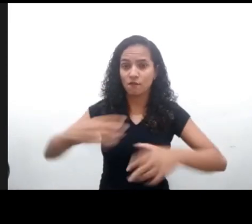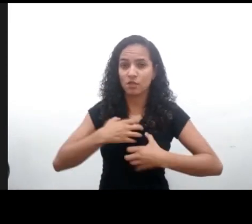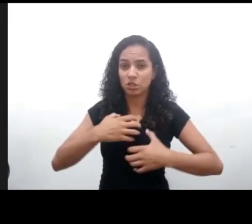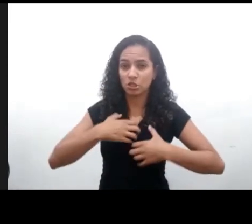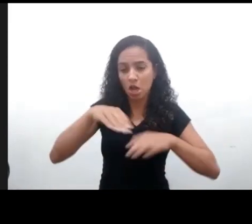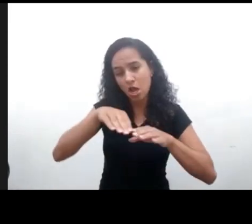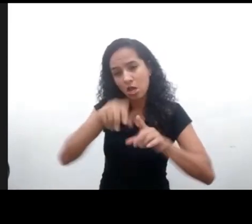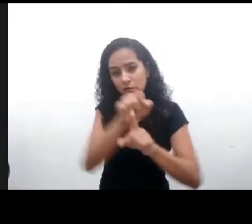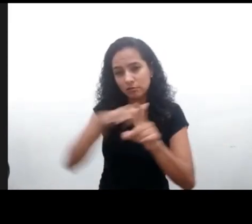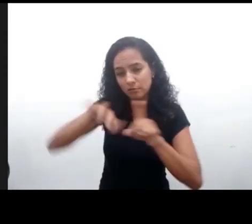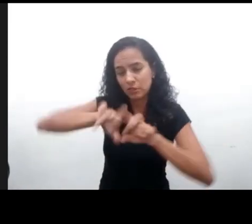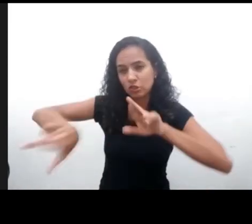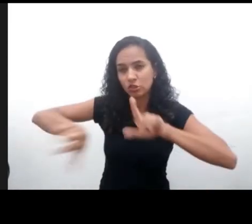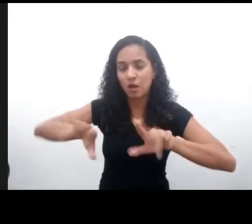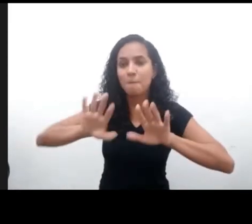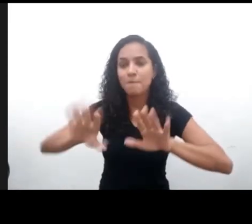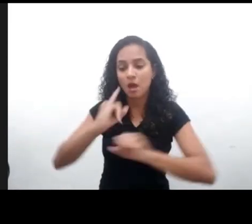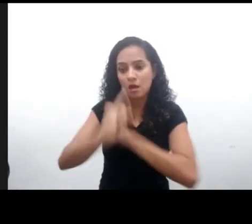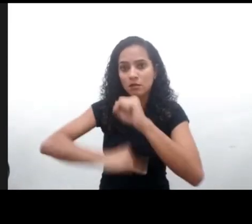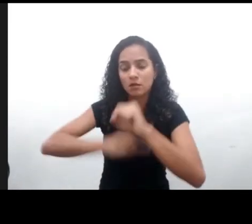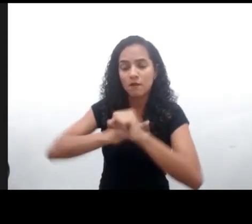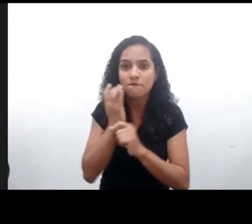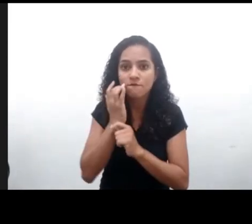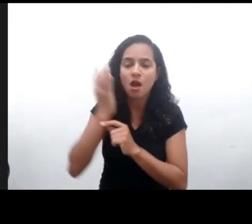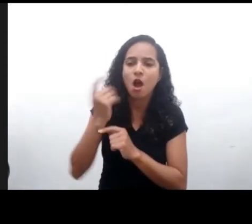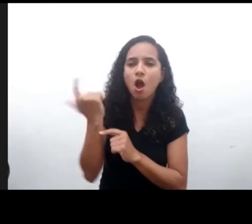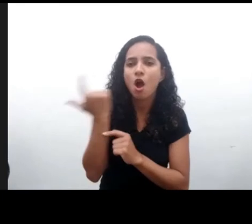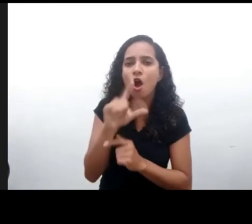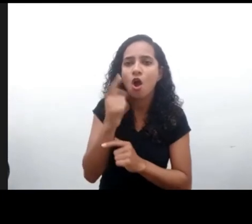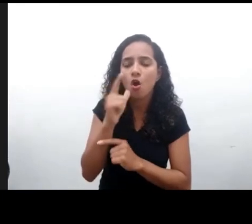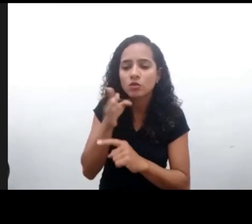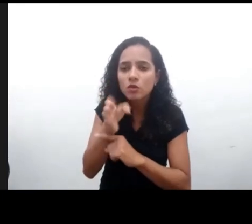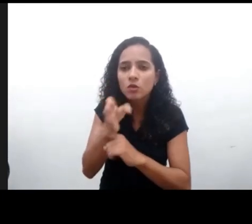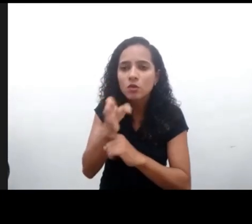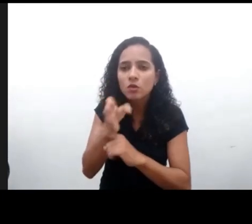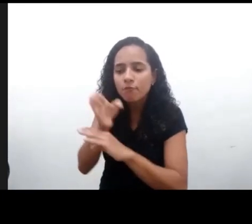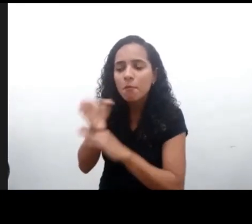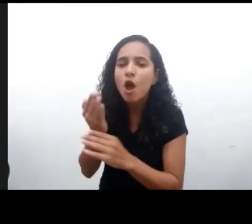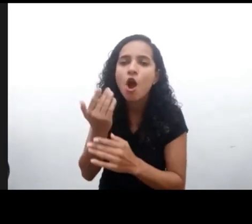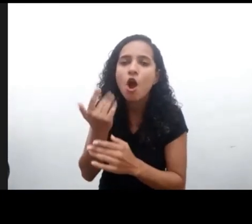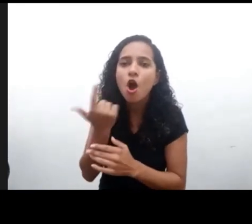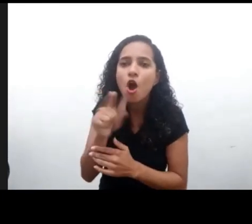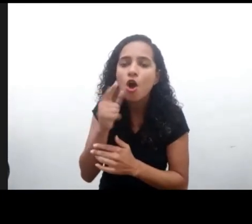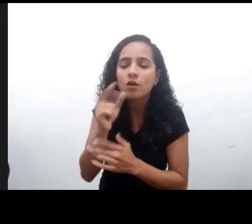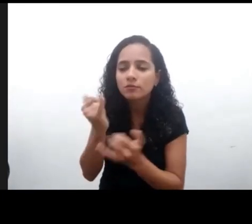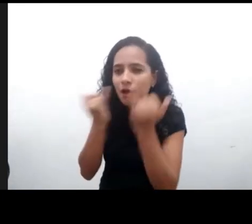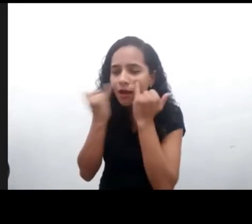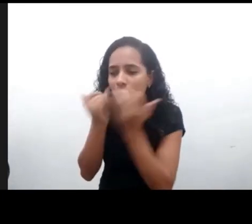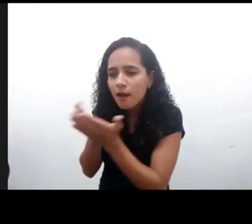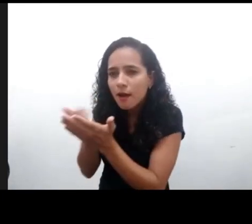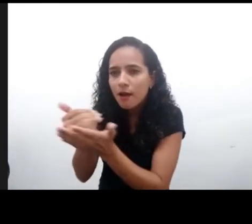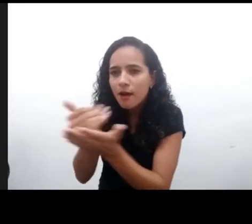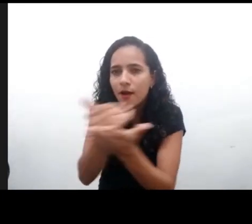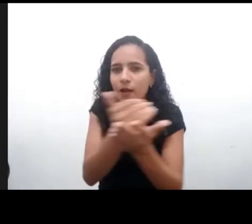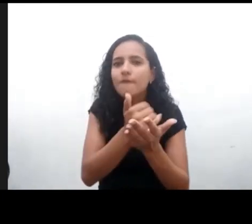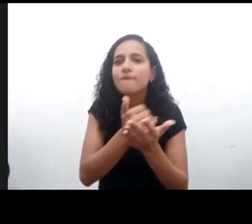muchos contextos, pero la metodología creada facilitó de hecho que pudiéramos hacer esta consulta de una manera amigable sin dejar